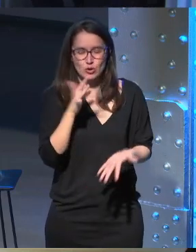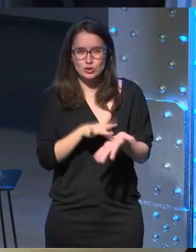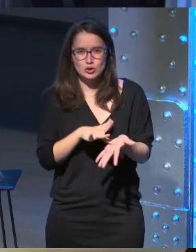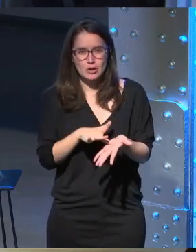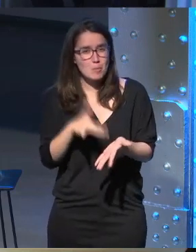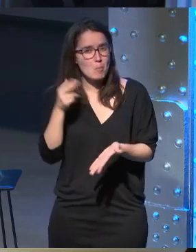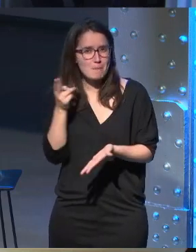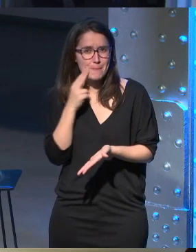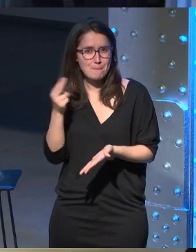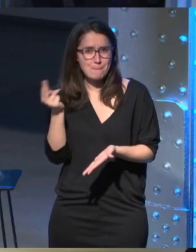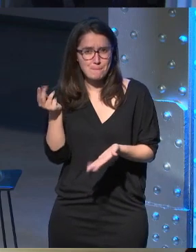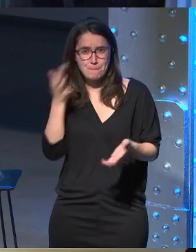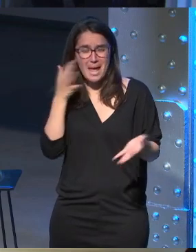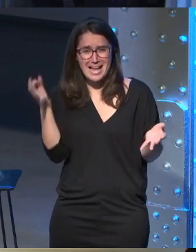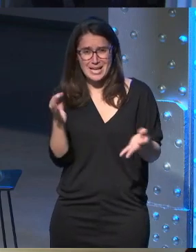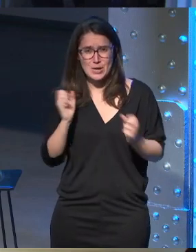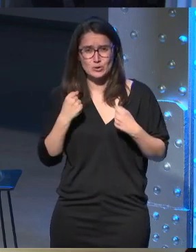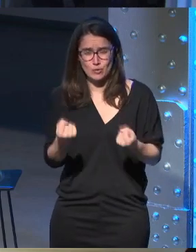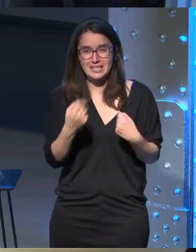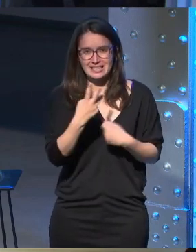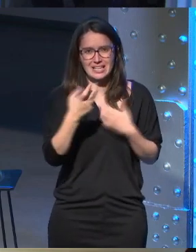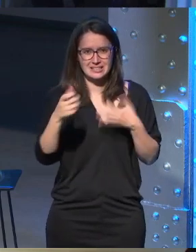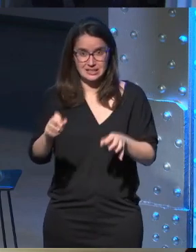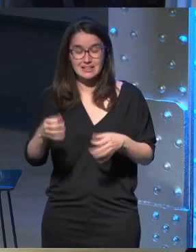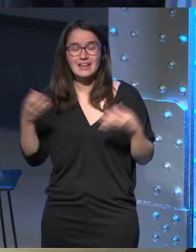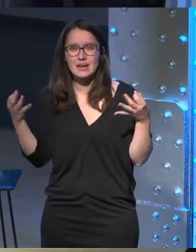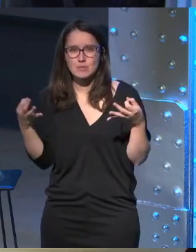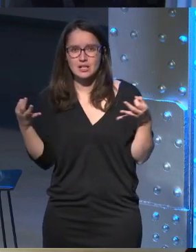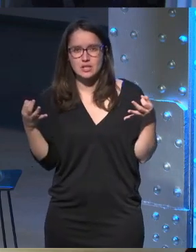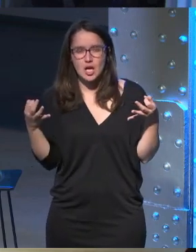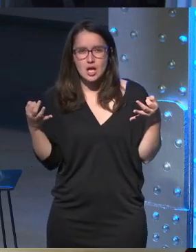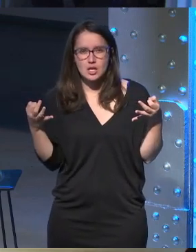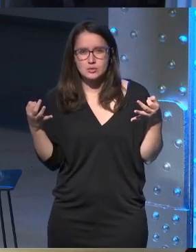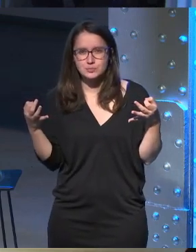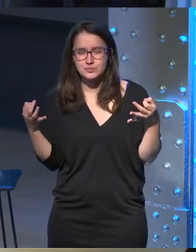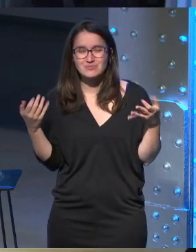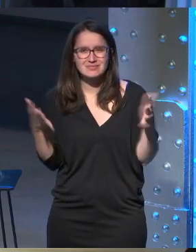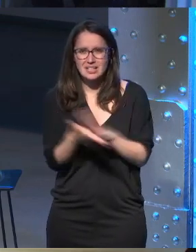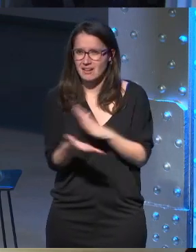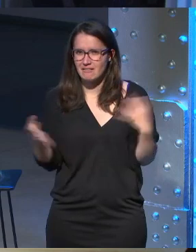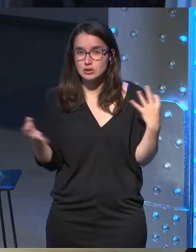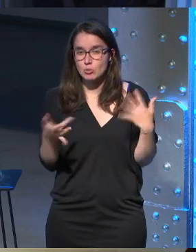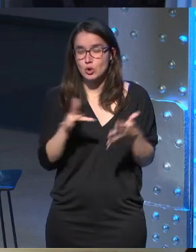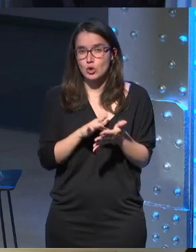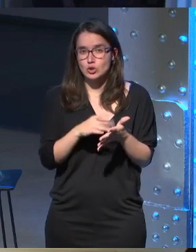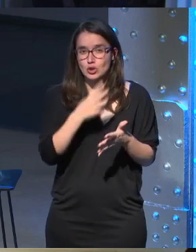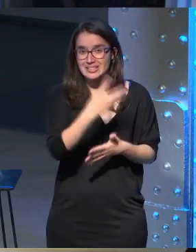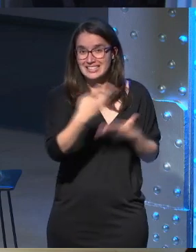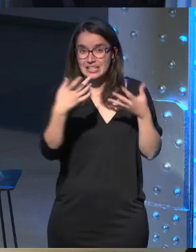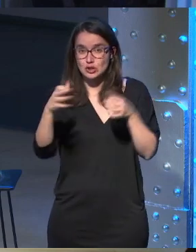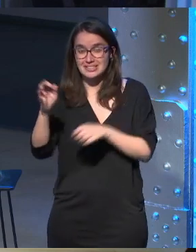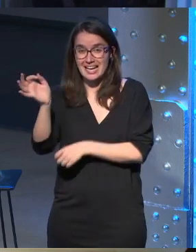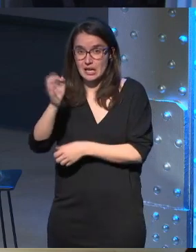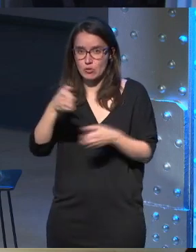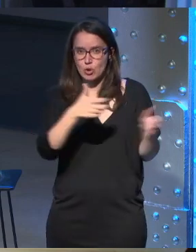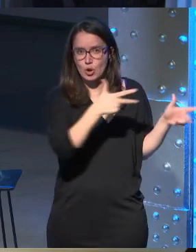muy peligroso hay que contenerlo bien en 360 ¿en qué consiste? consiste en que como tenemos 360 grados ¿vale?